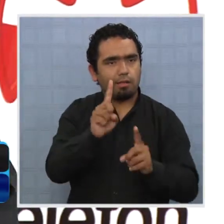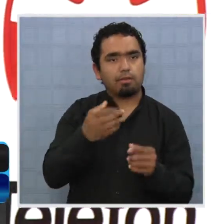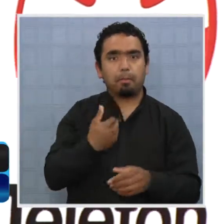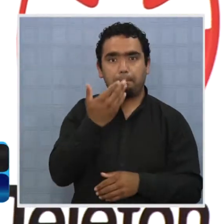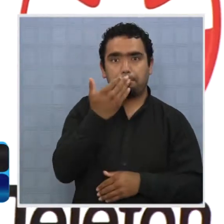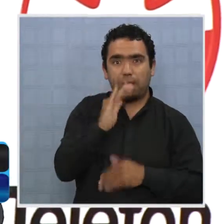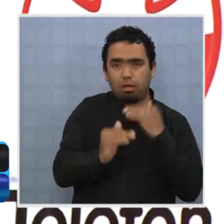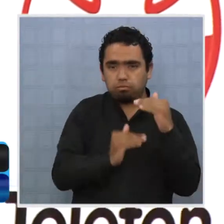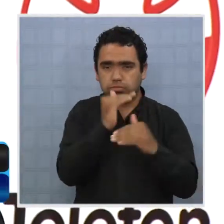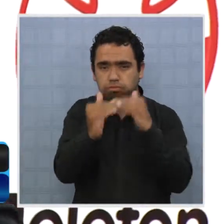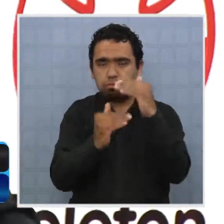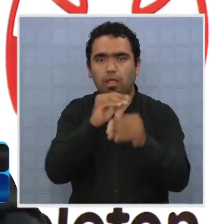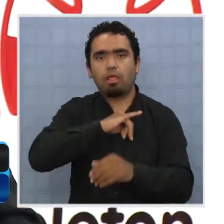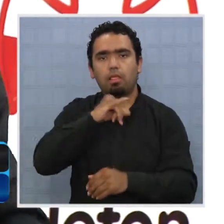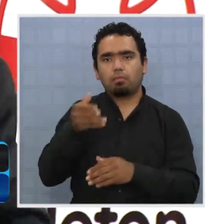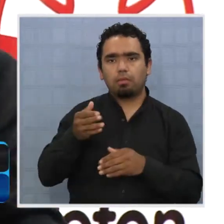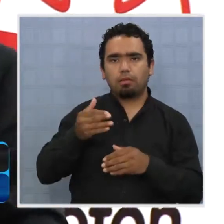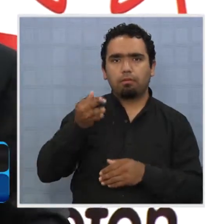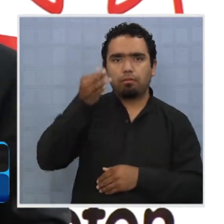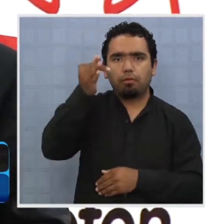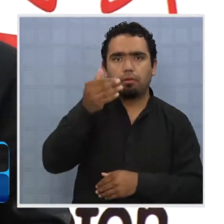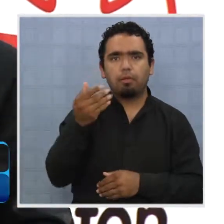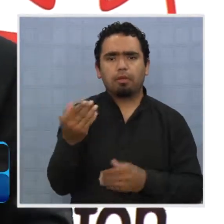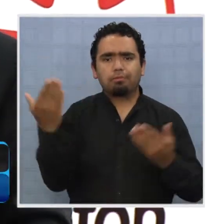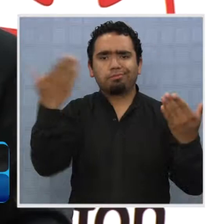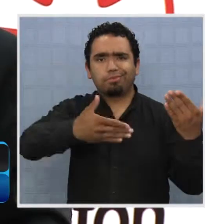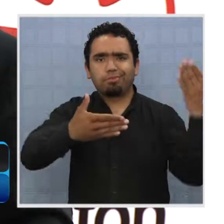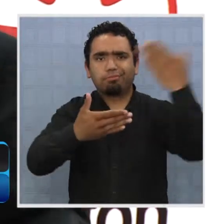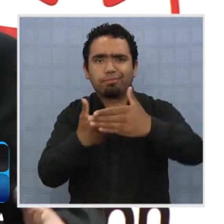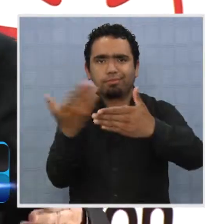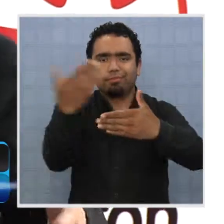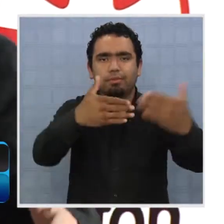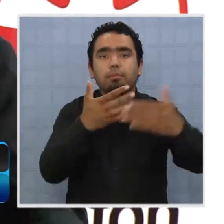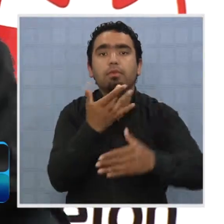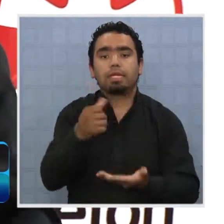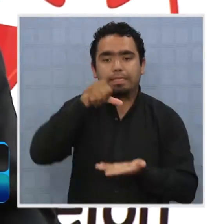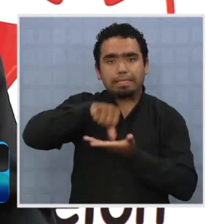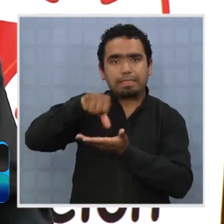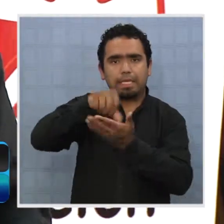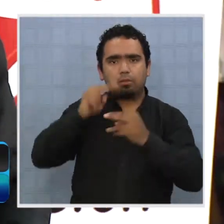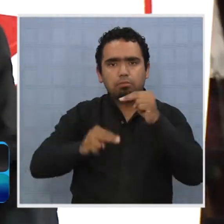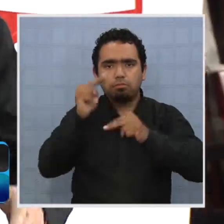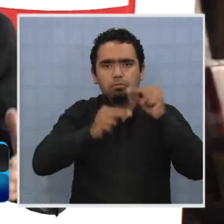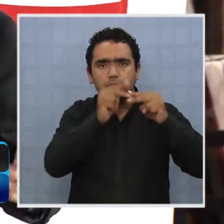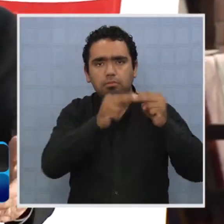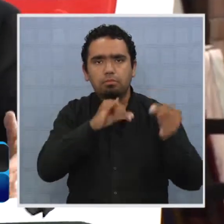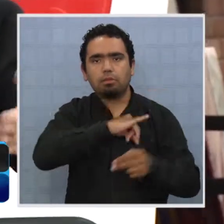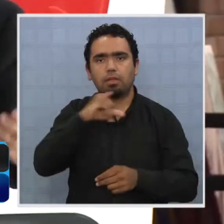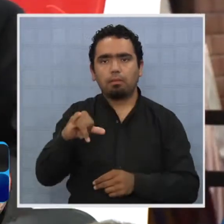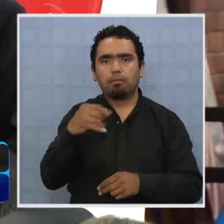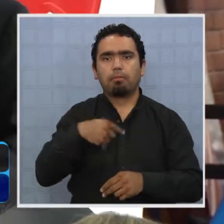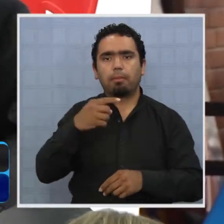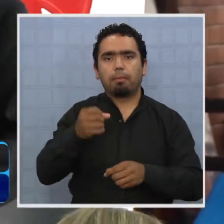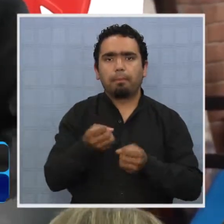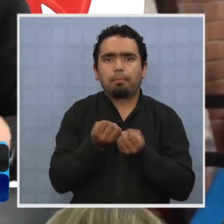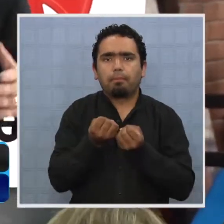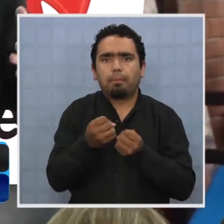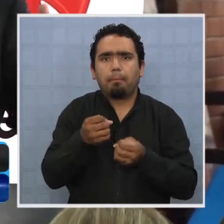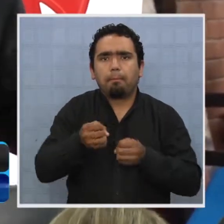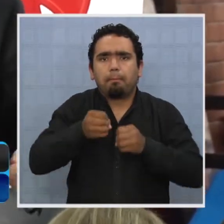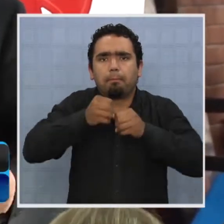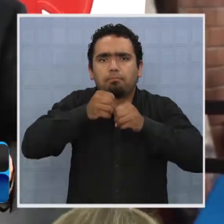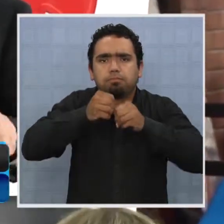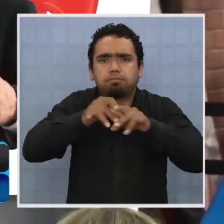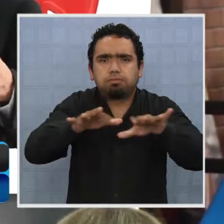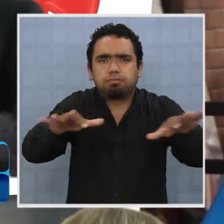mejor le va, más difícil se le pone el camino. Porque mientras más centros construye, más demandas de